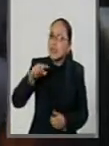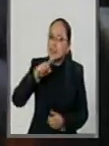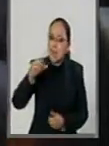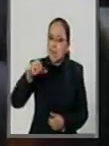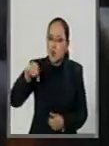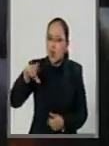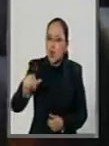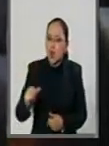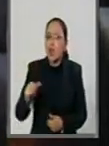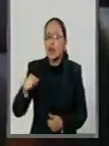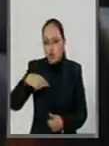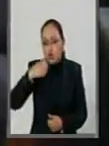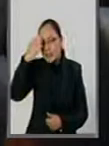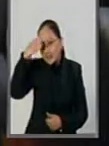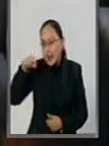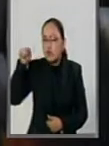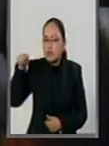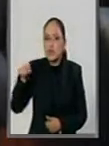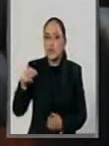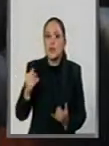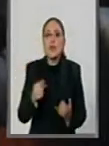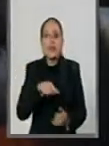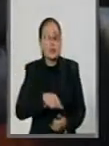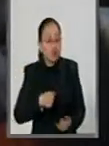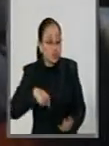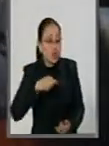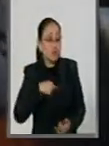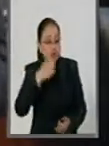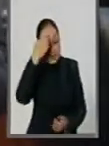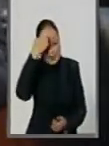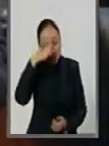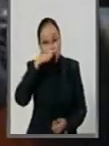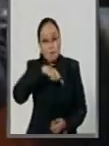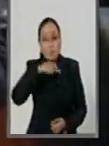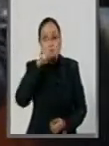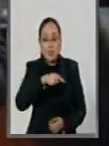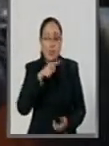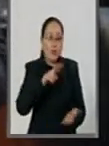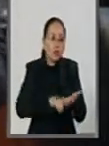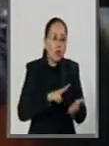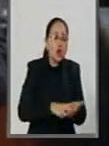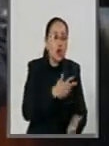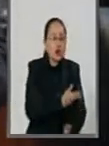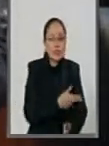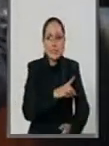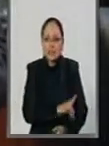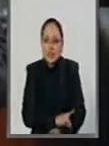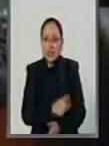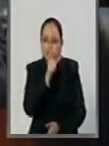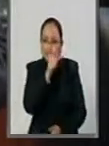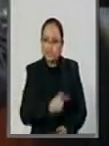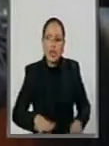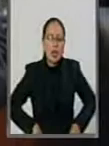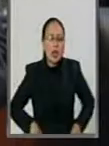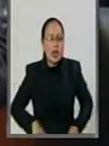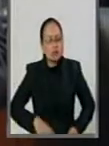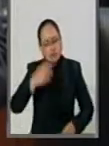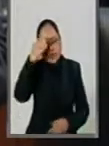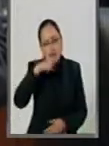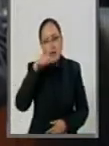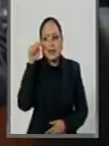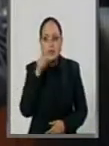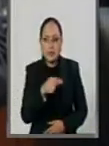la productividad, la honestidad y también muchos valores en el ámbito de Martita Palafox. Vamos a extrañarla